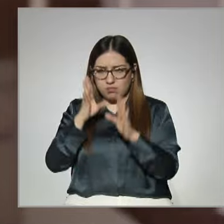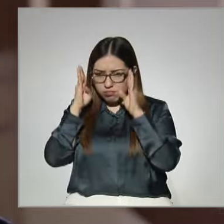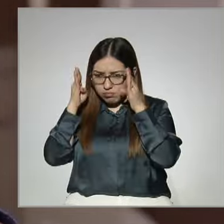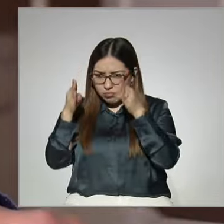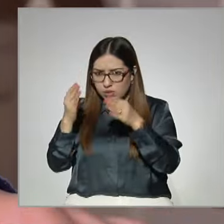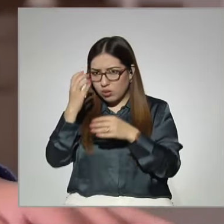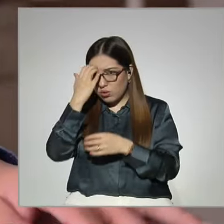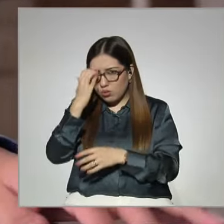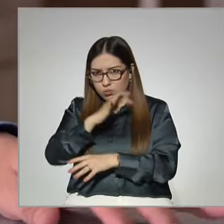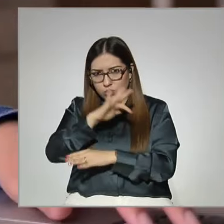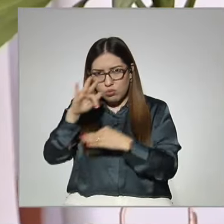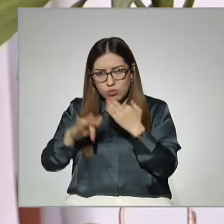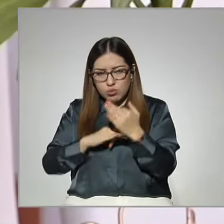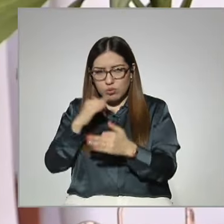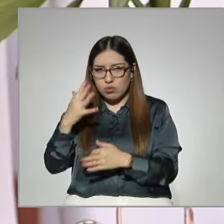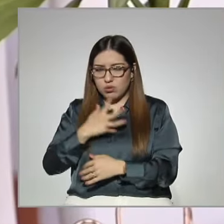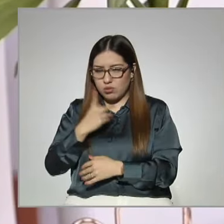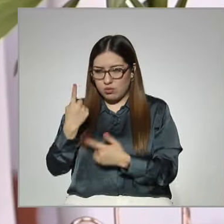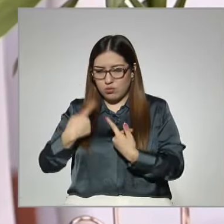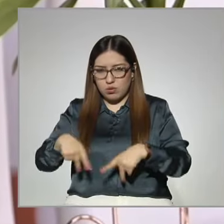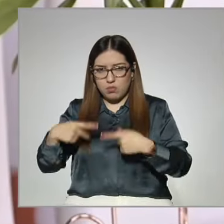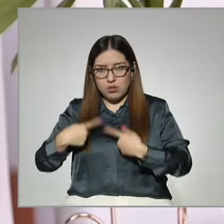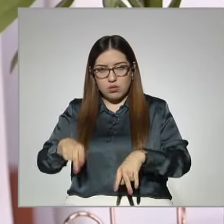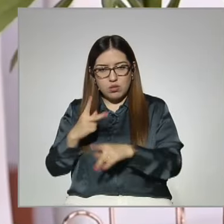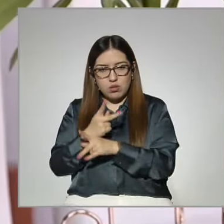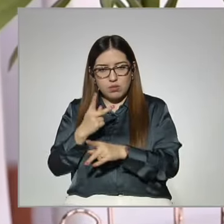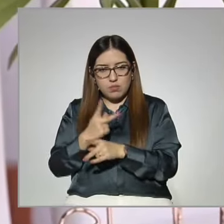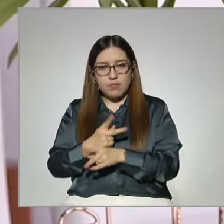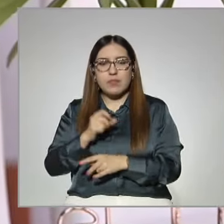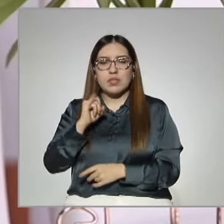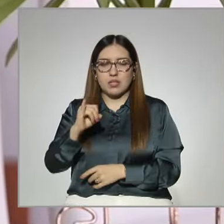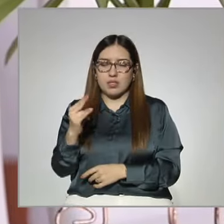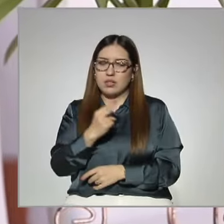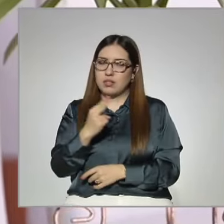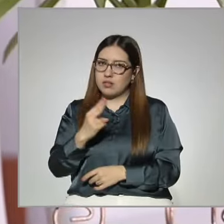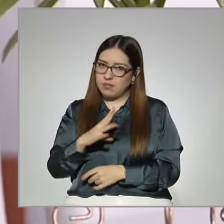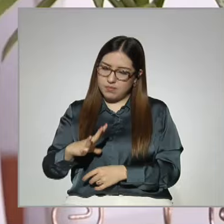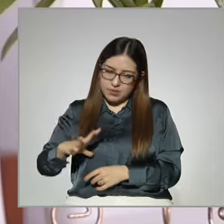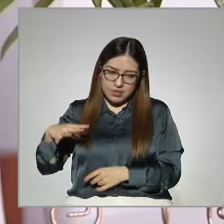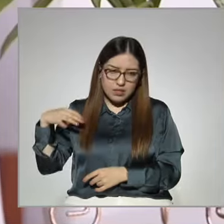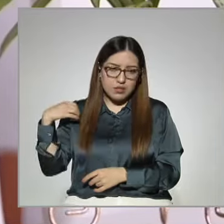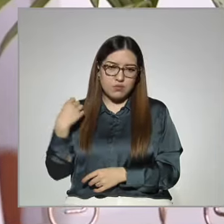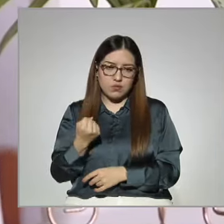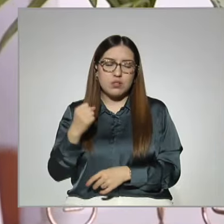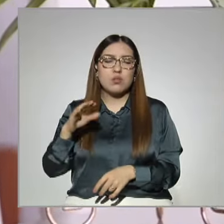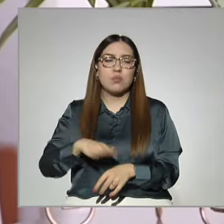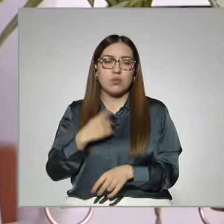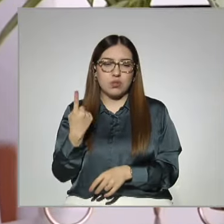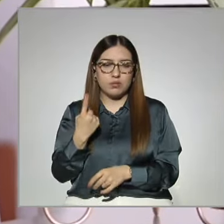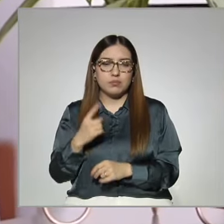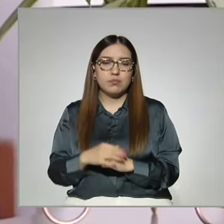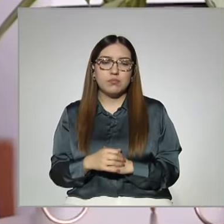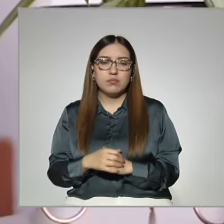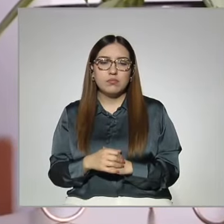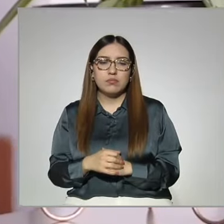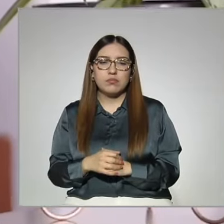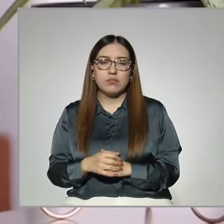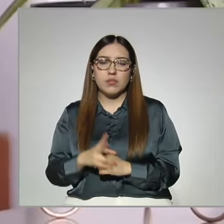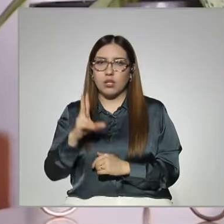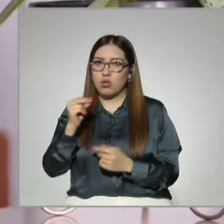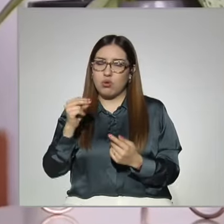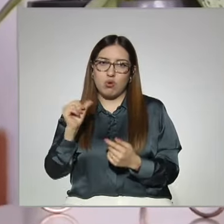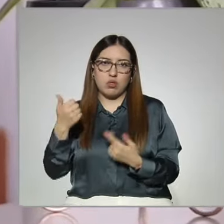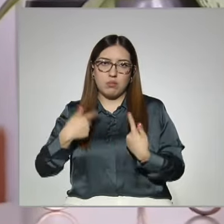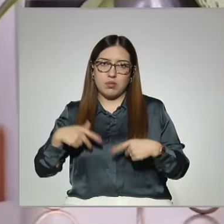tener una persona de preparatoria. Algo que sí requiere es disciplina. sea, disciplina porque, pues, no va a haber alguien atrás de ti.